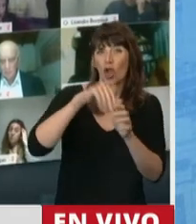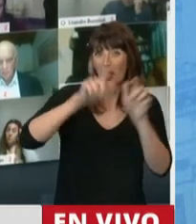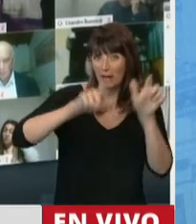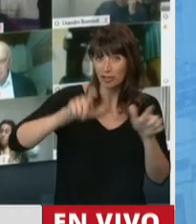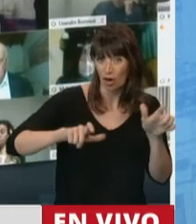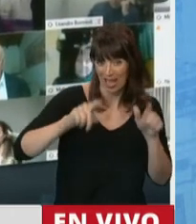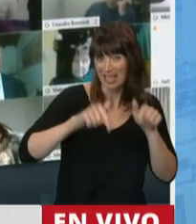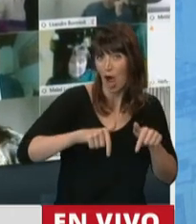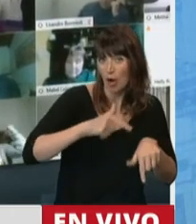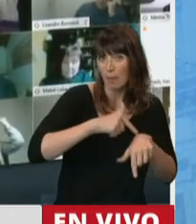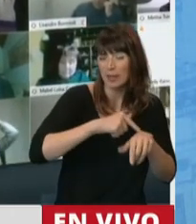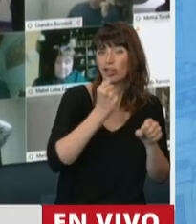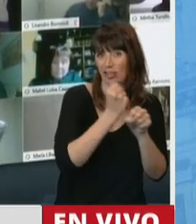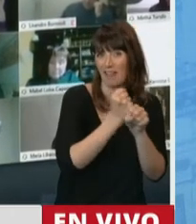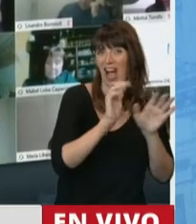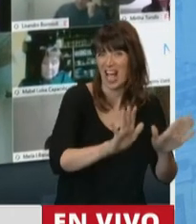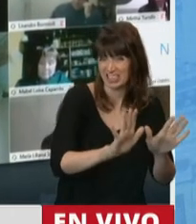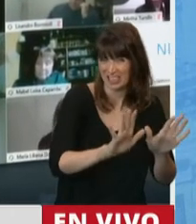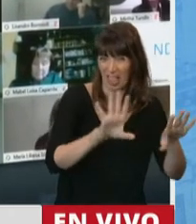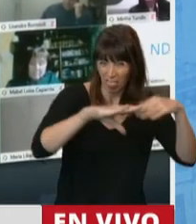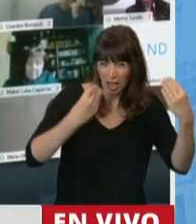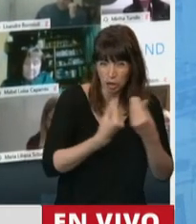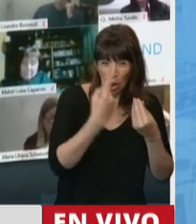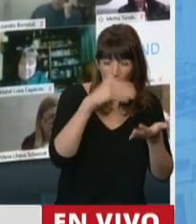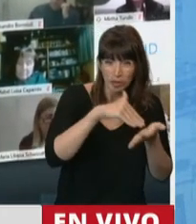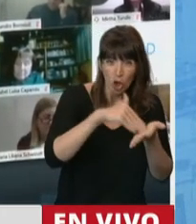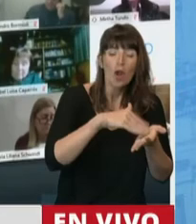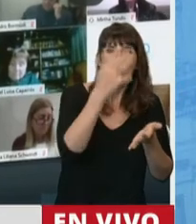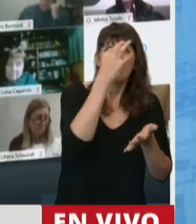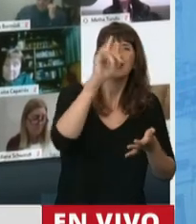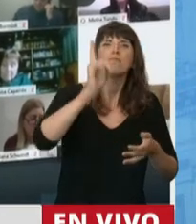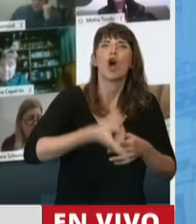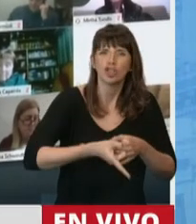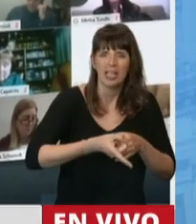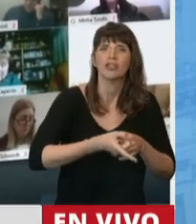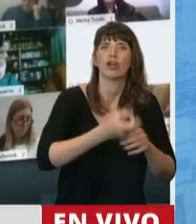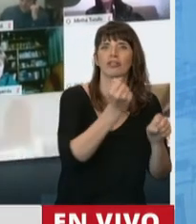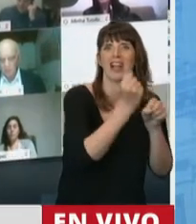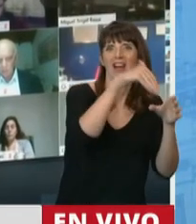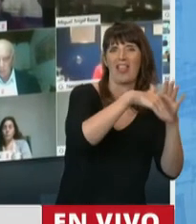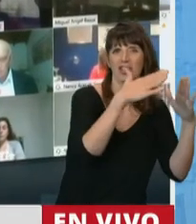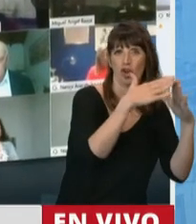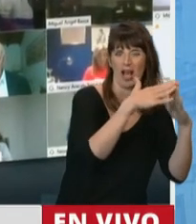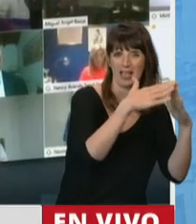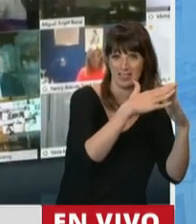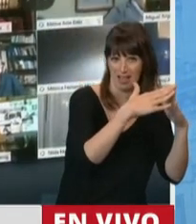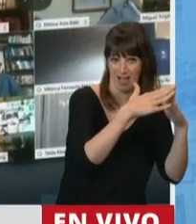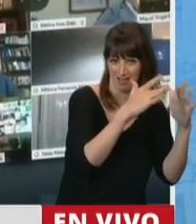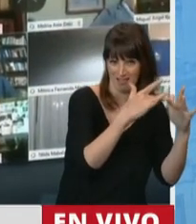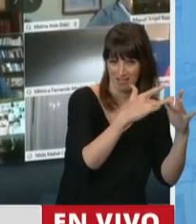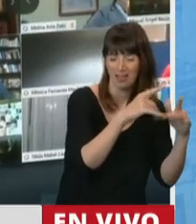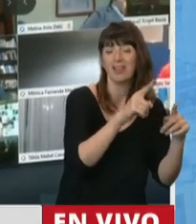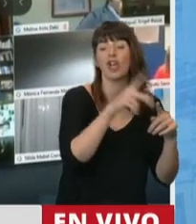modalidad, el 20% lo realiza a distancia y el otro 80% de manera combinada, es decir,